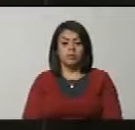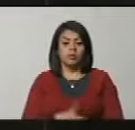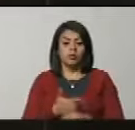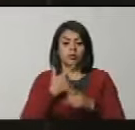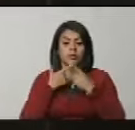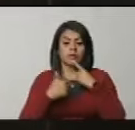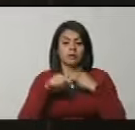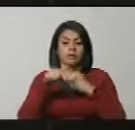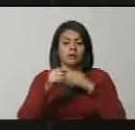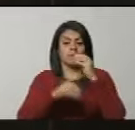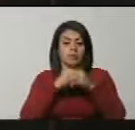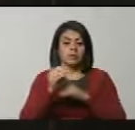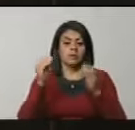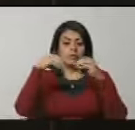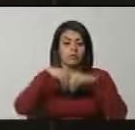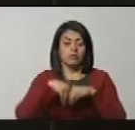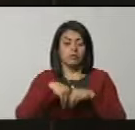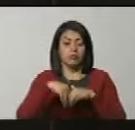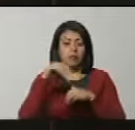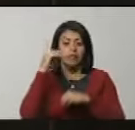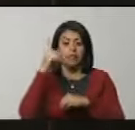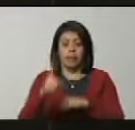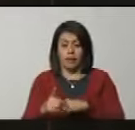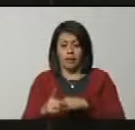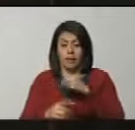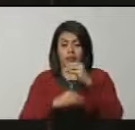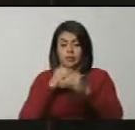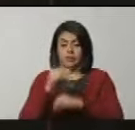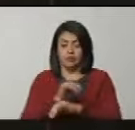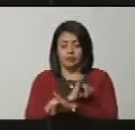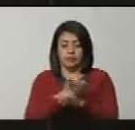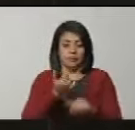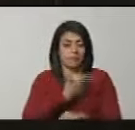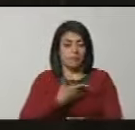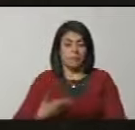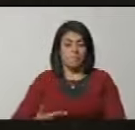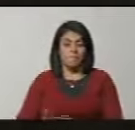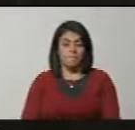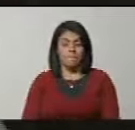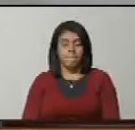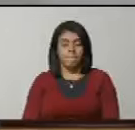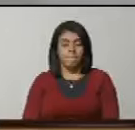lo cual estamos de acuerdo porque así debe ser. Es todo, señor presidente.